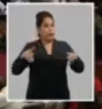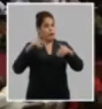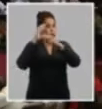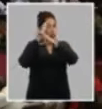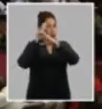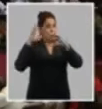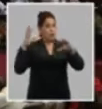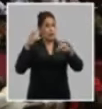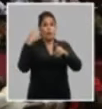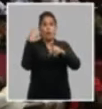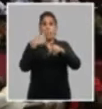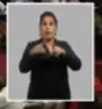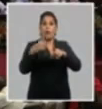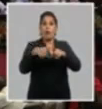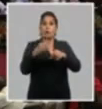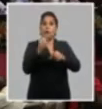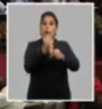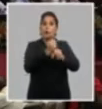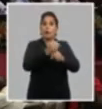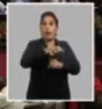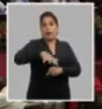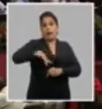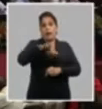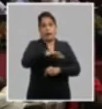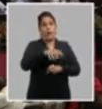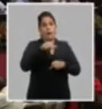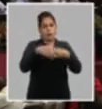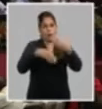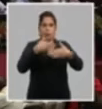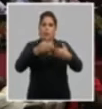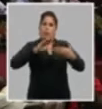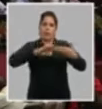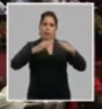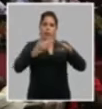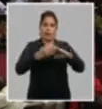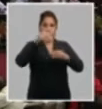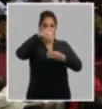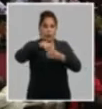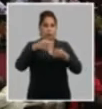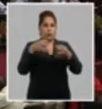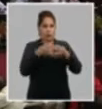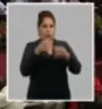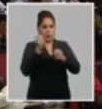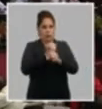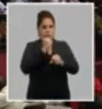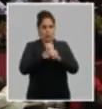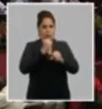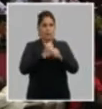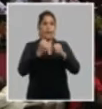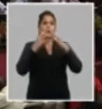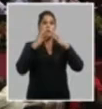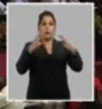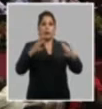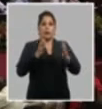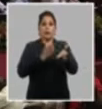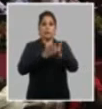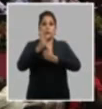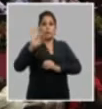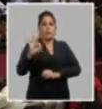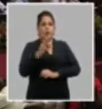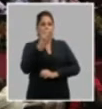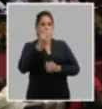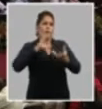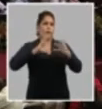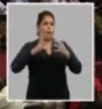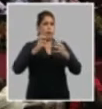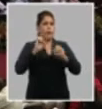académicos y otros sectores fue de los asuntos más debatidos la importancia de seguir perfeccionando los